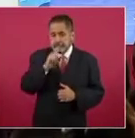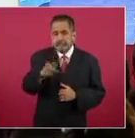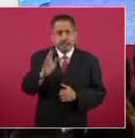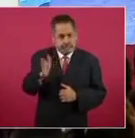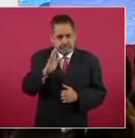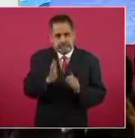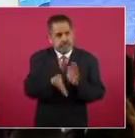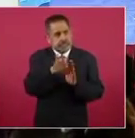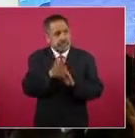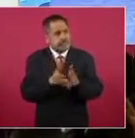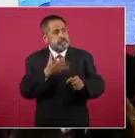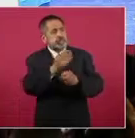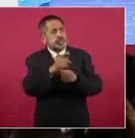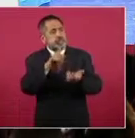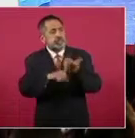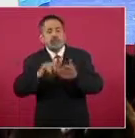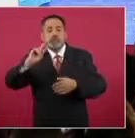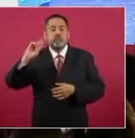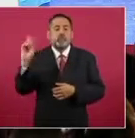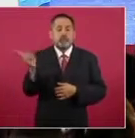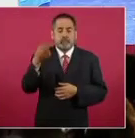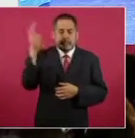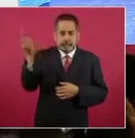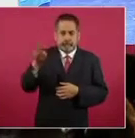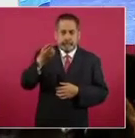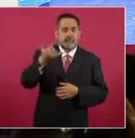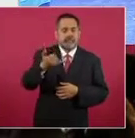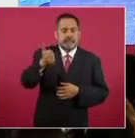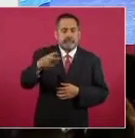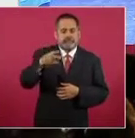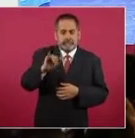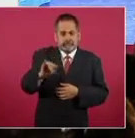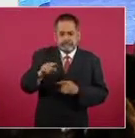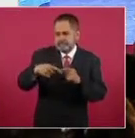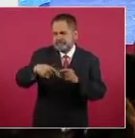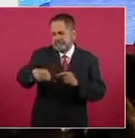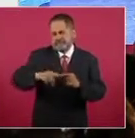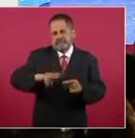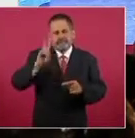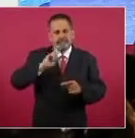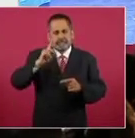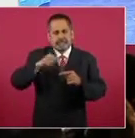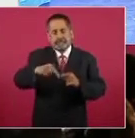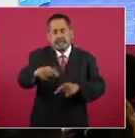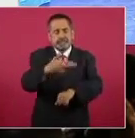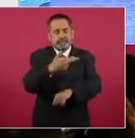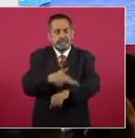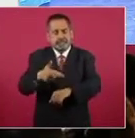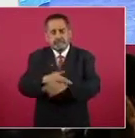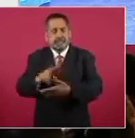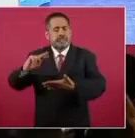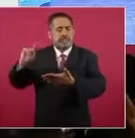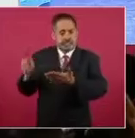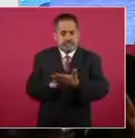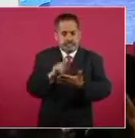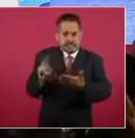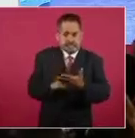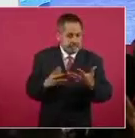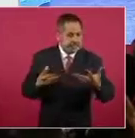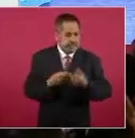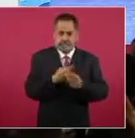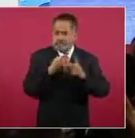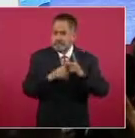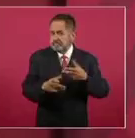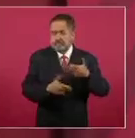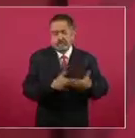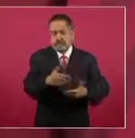que va a ser la Universidad Yaqui y está en proceso de firma el convenio para su creación y operación.